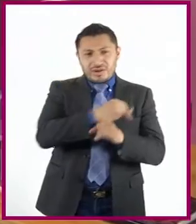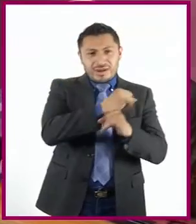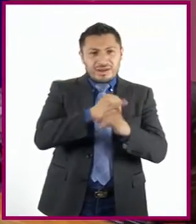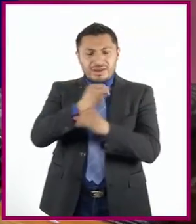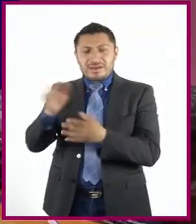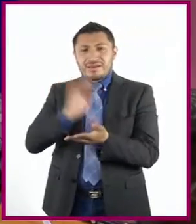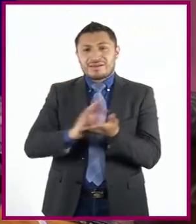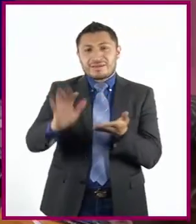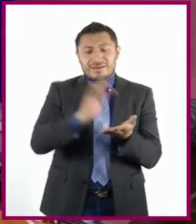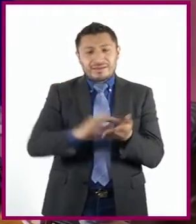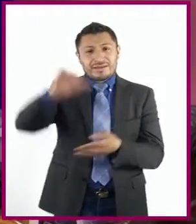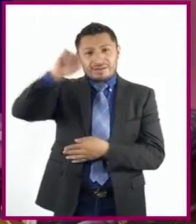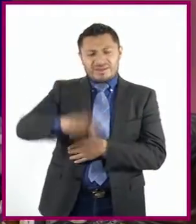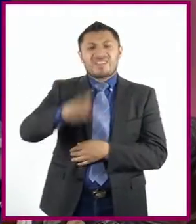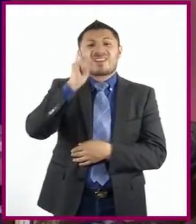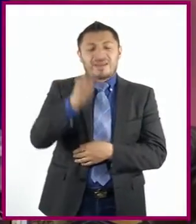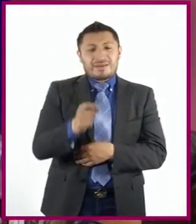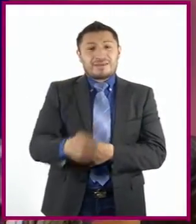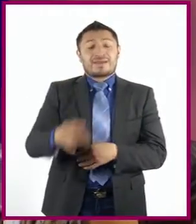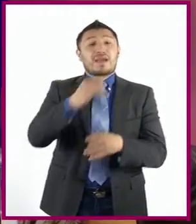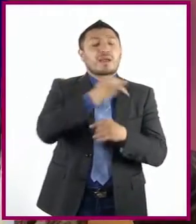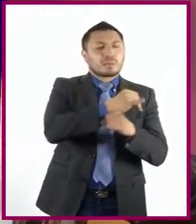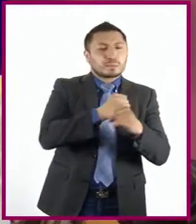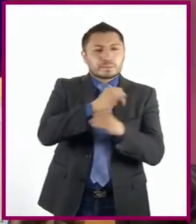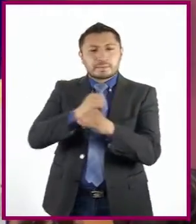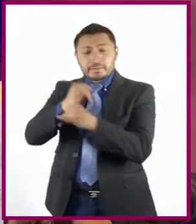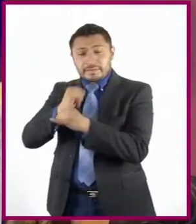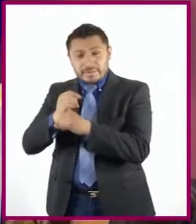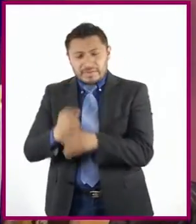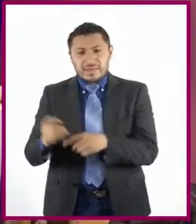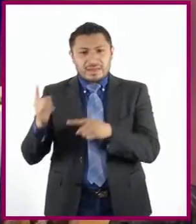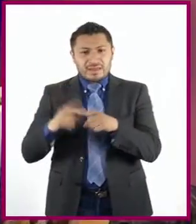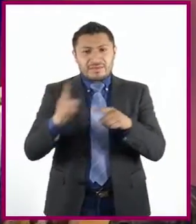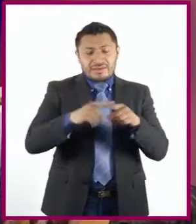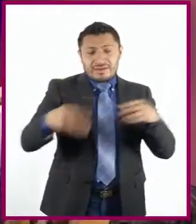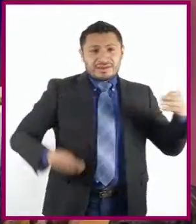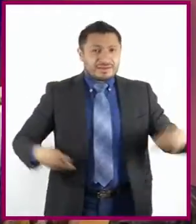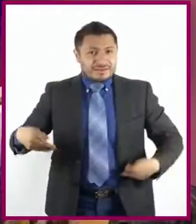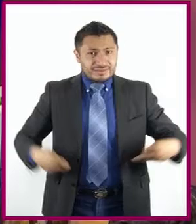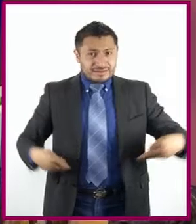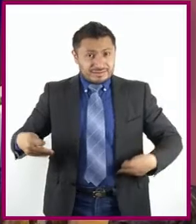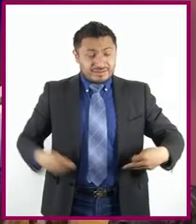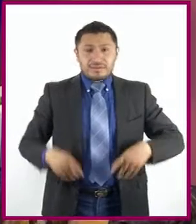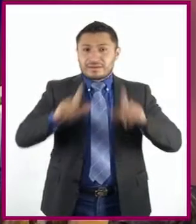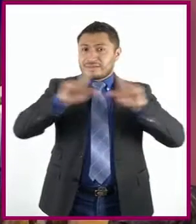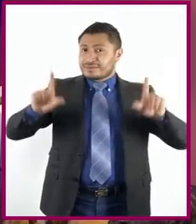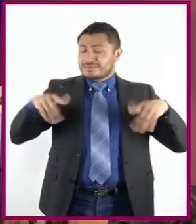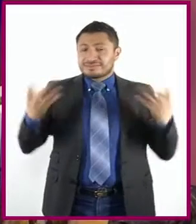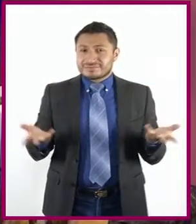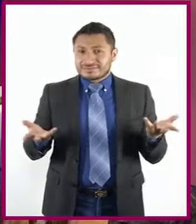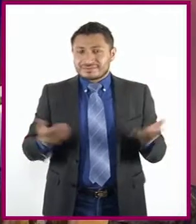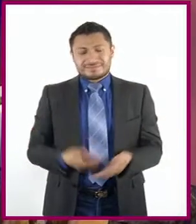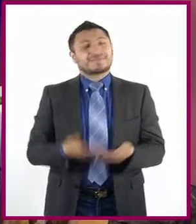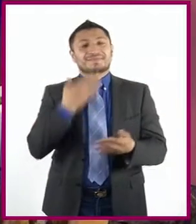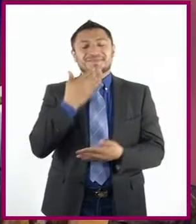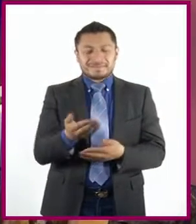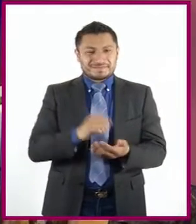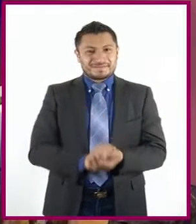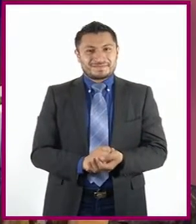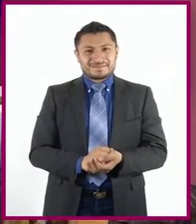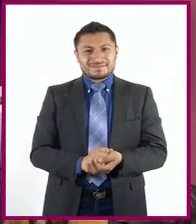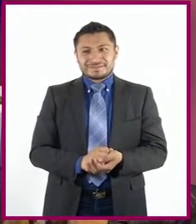Y con esto nos referimos a explorar y leer obras de teatro. ¿Listas y listos? Muy bien,